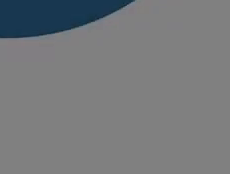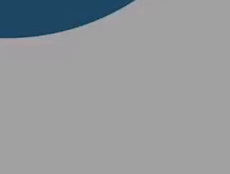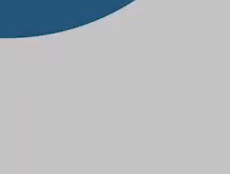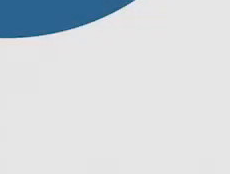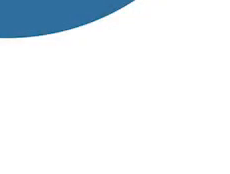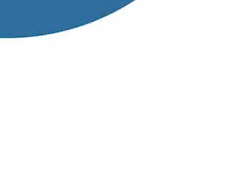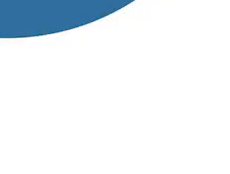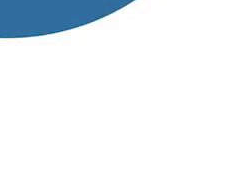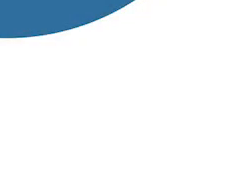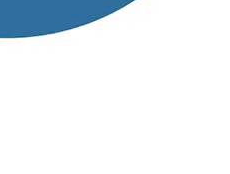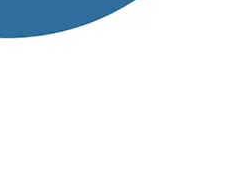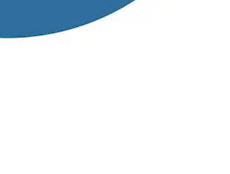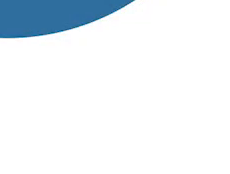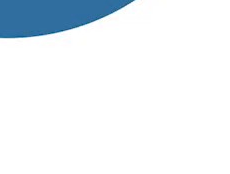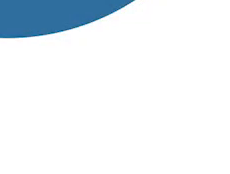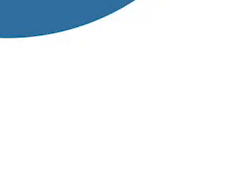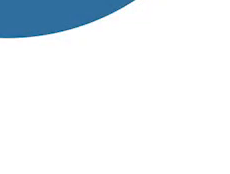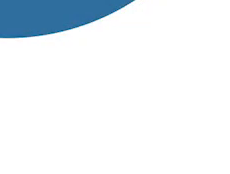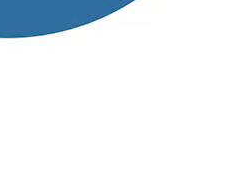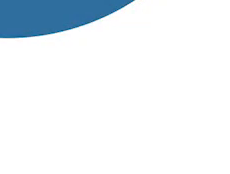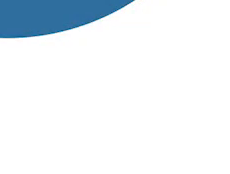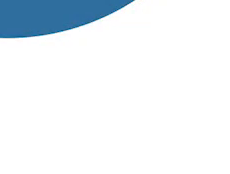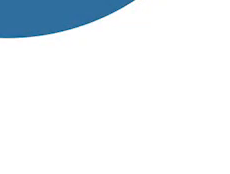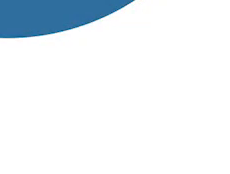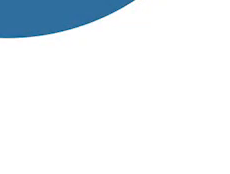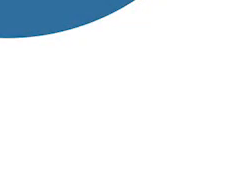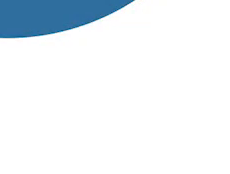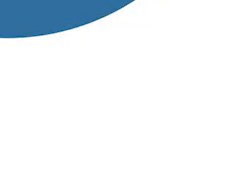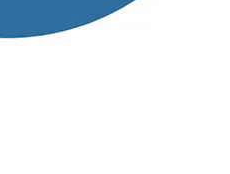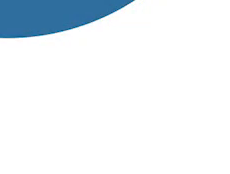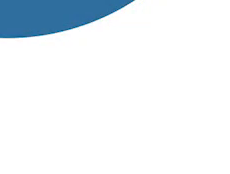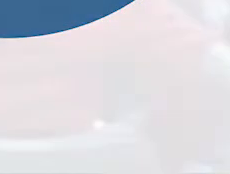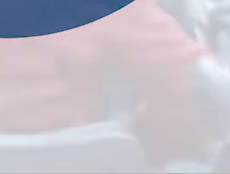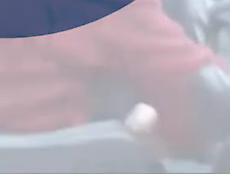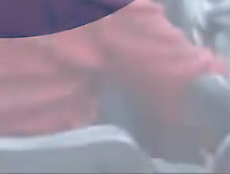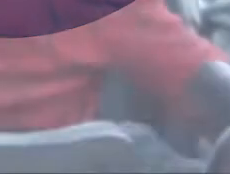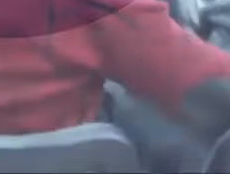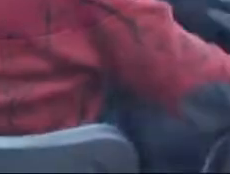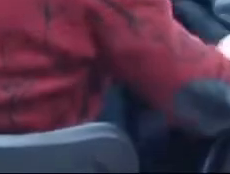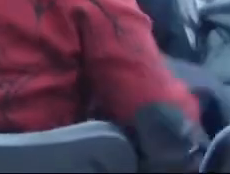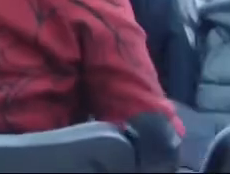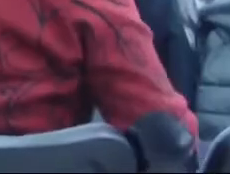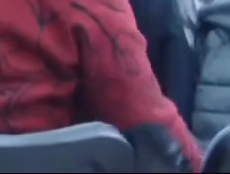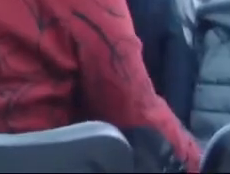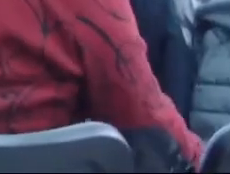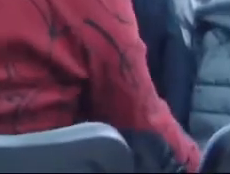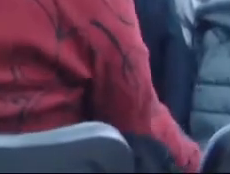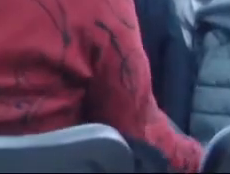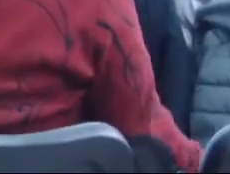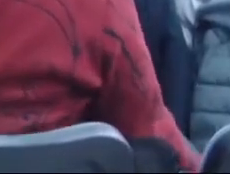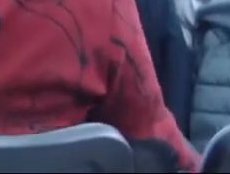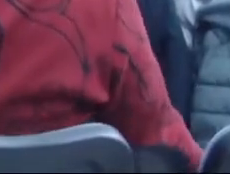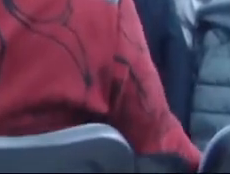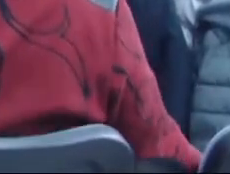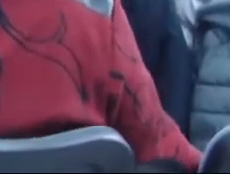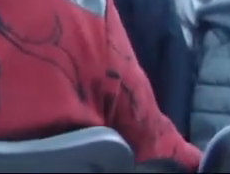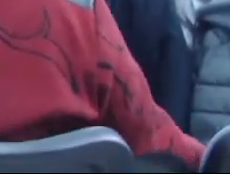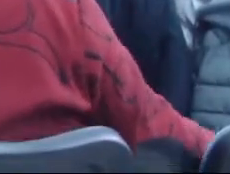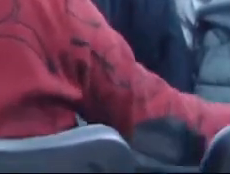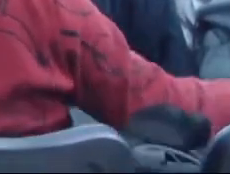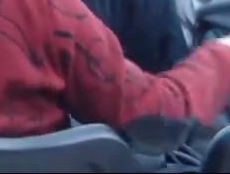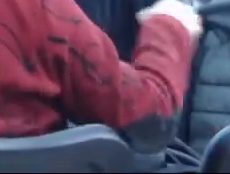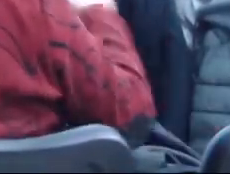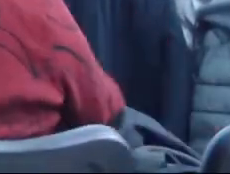Bueno, le damos la bienvenida Muchas gracias a todos al licenciado Julio Alonso Arevalo